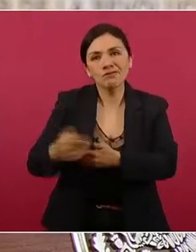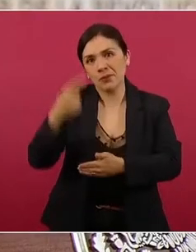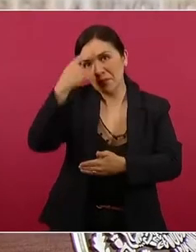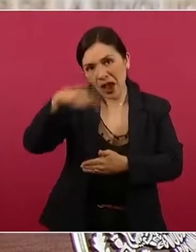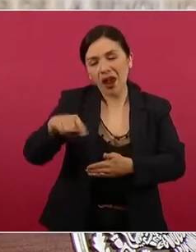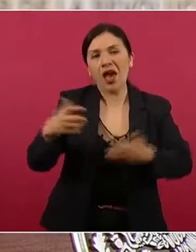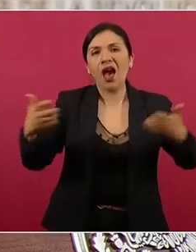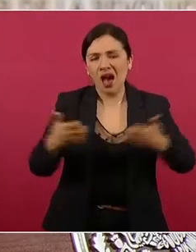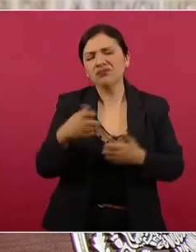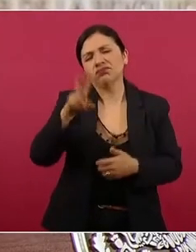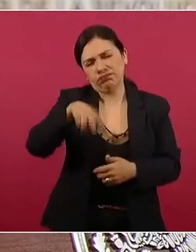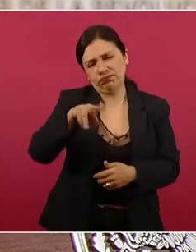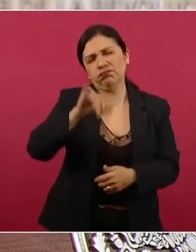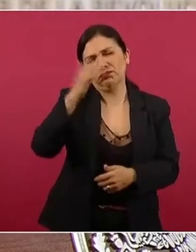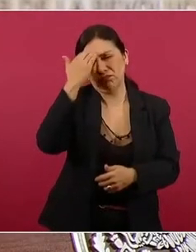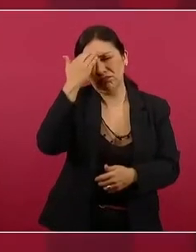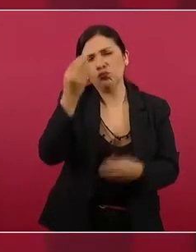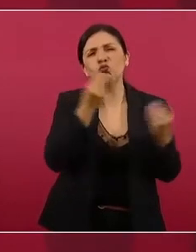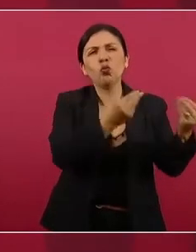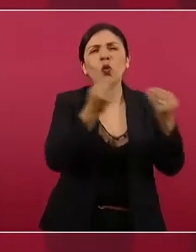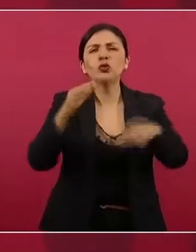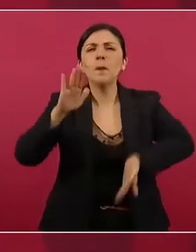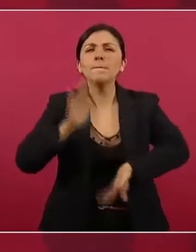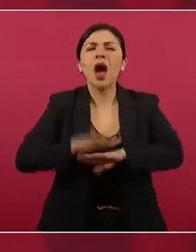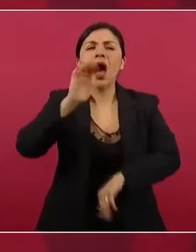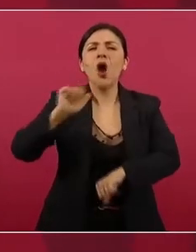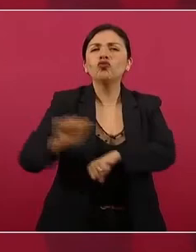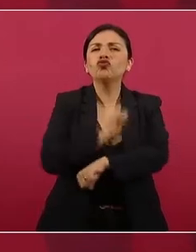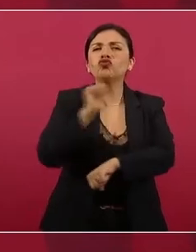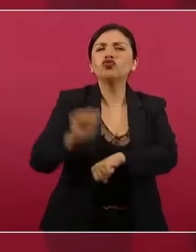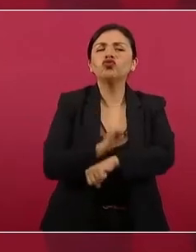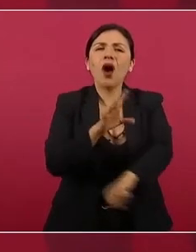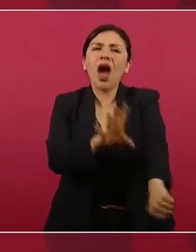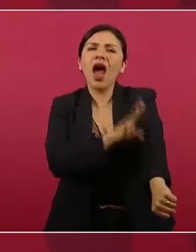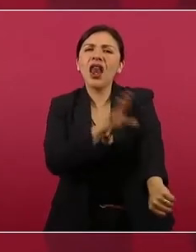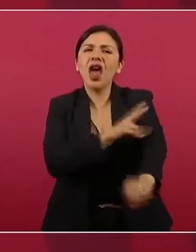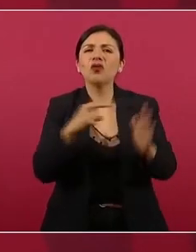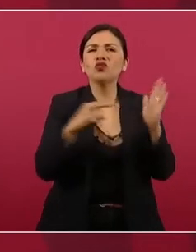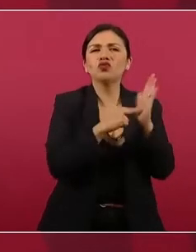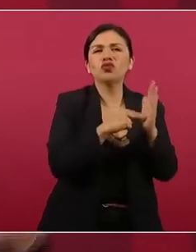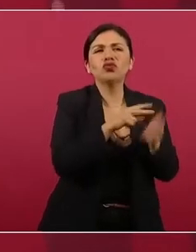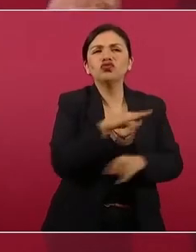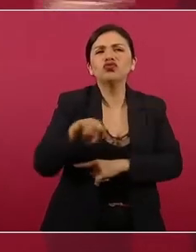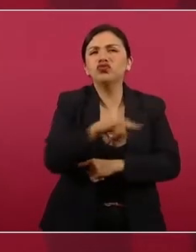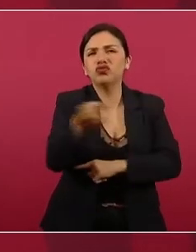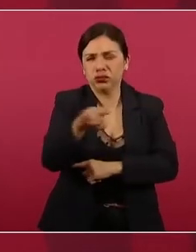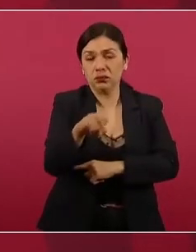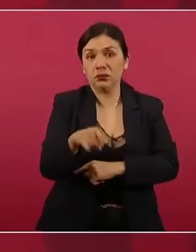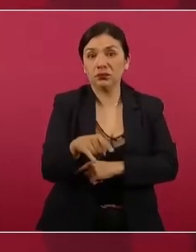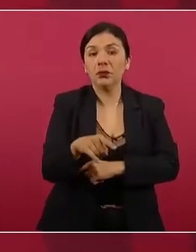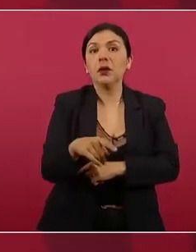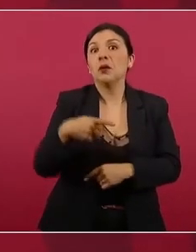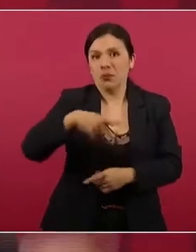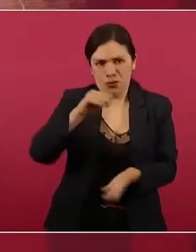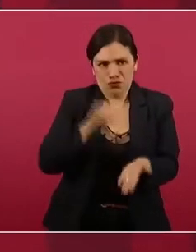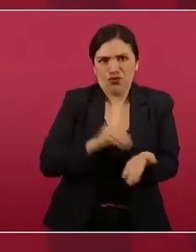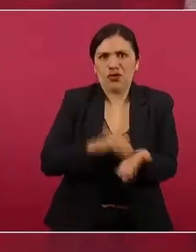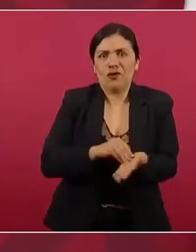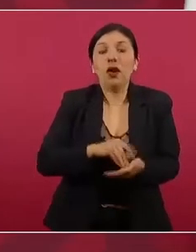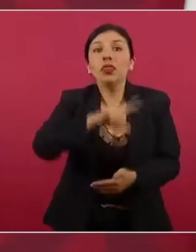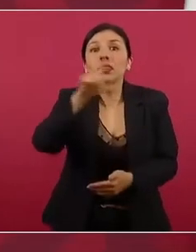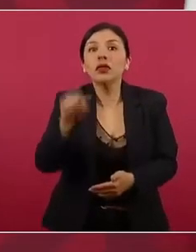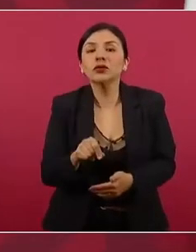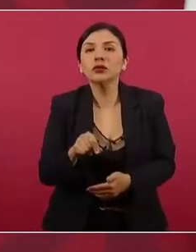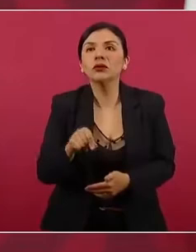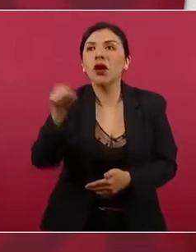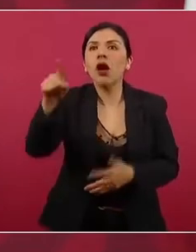carros eléctricos, pero todavía y se viene la guerra y se ve